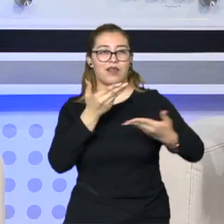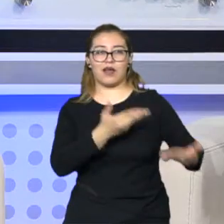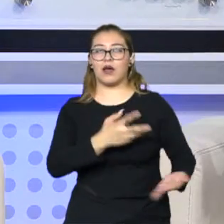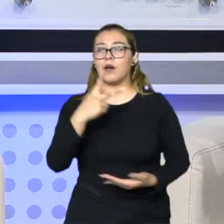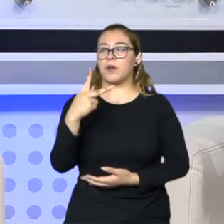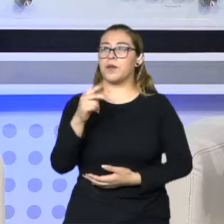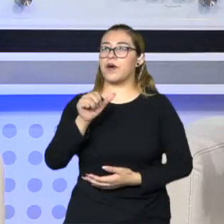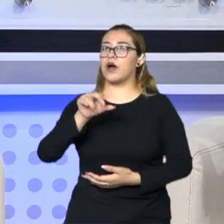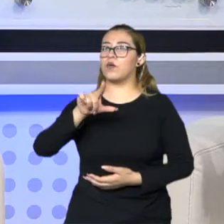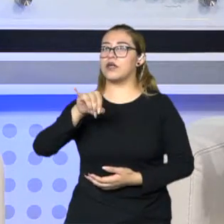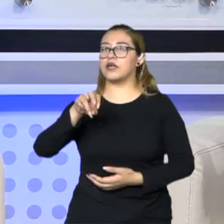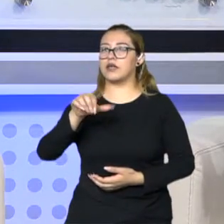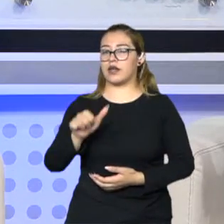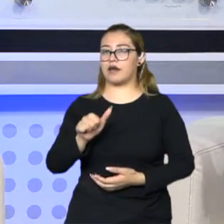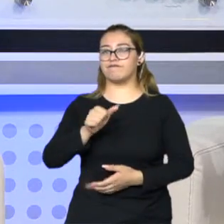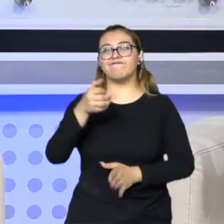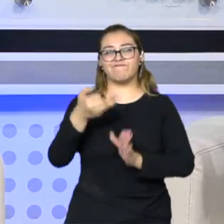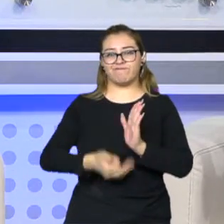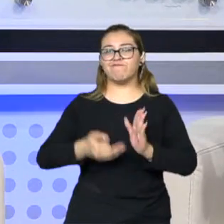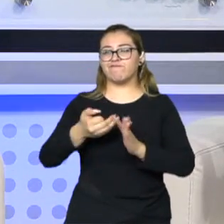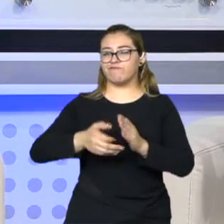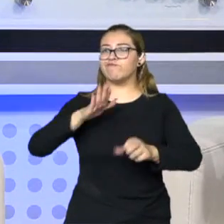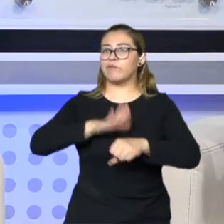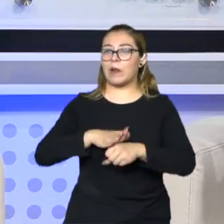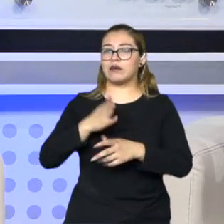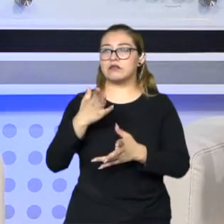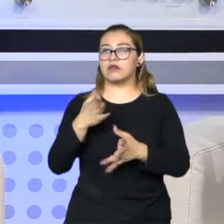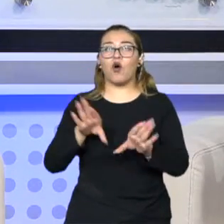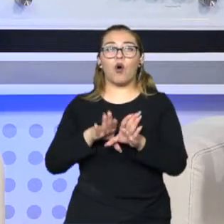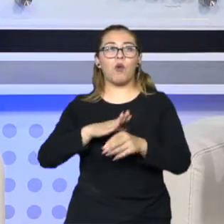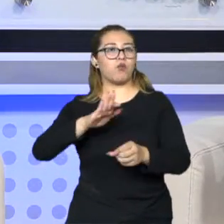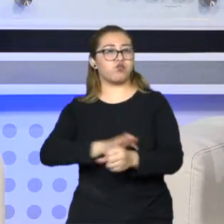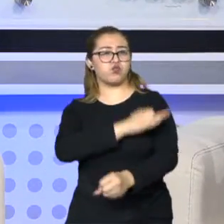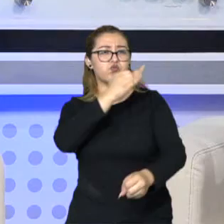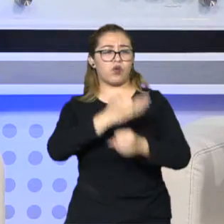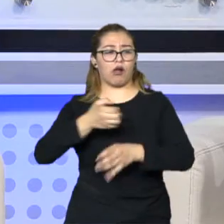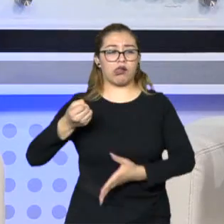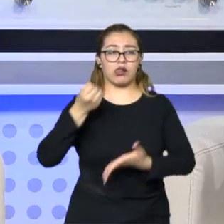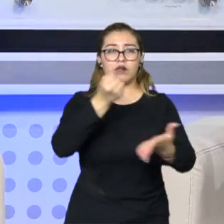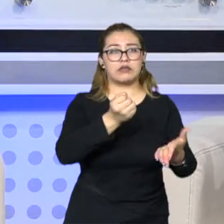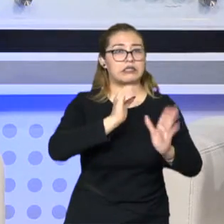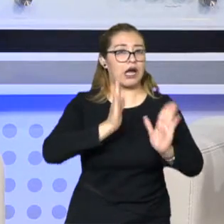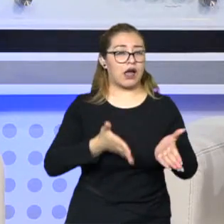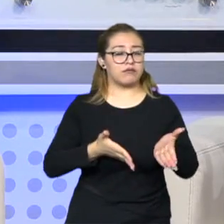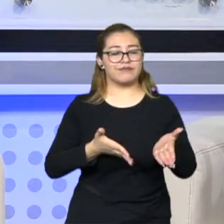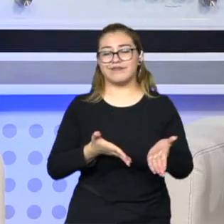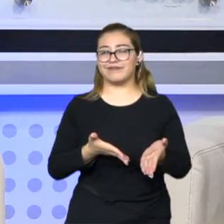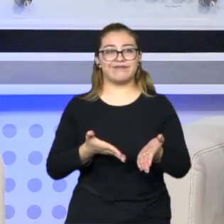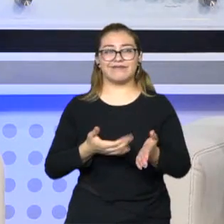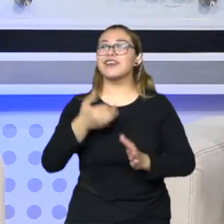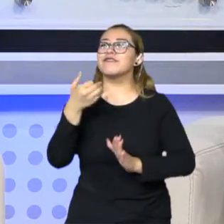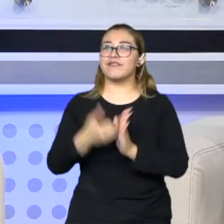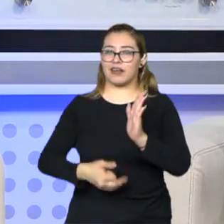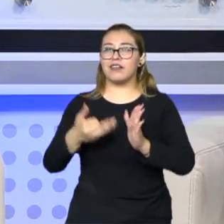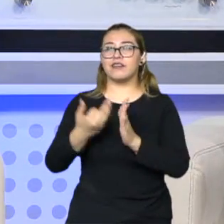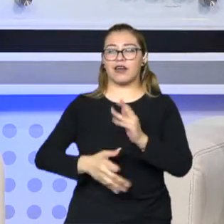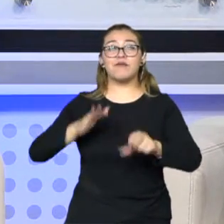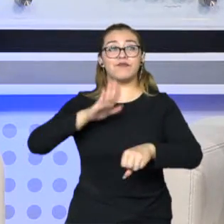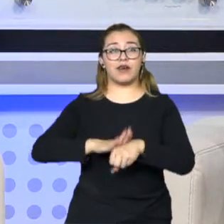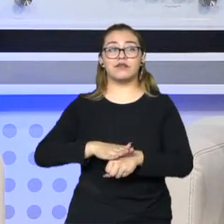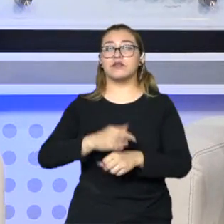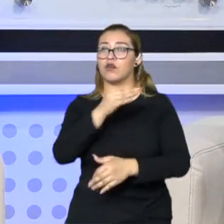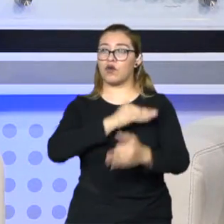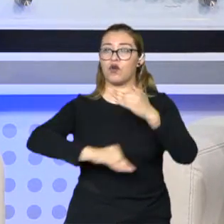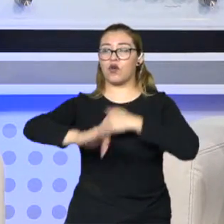punto, pero ninguna cantidad será suficiente, para poder realizar todos los